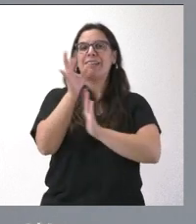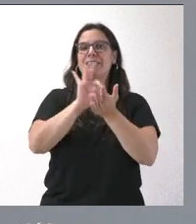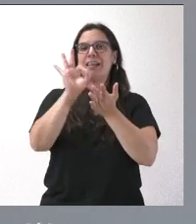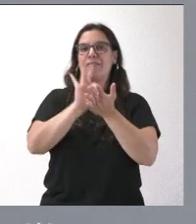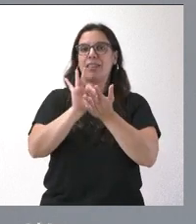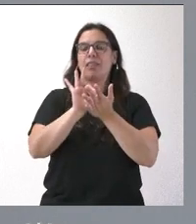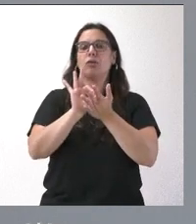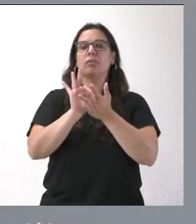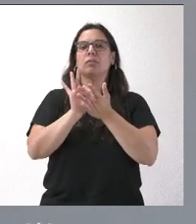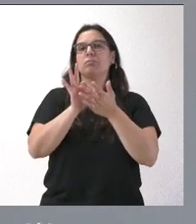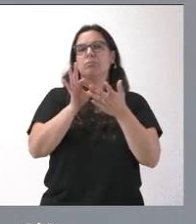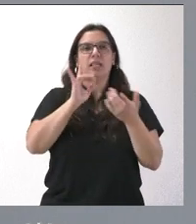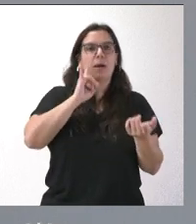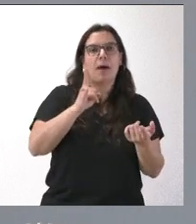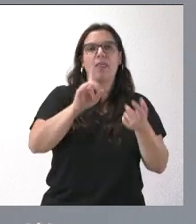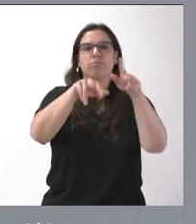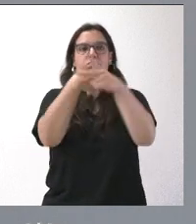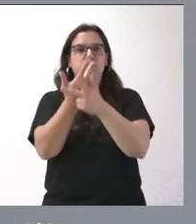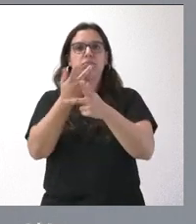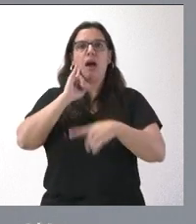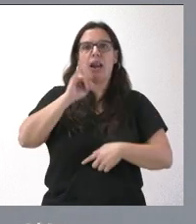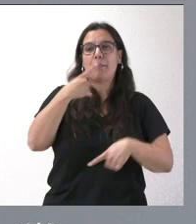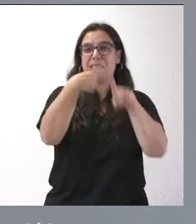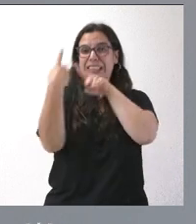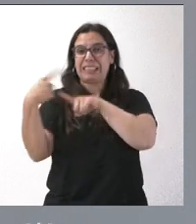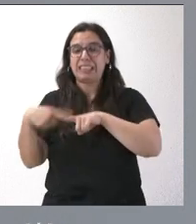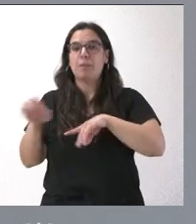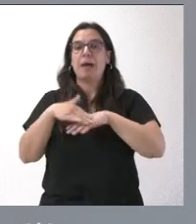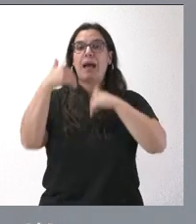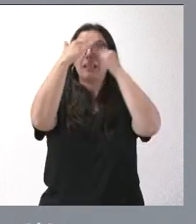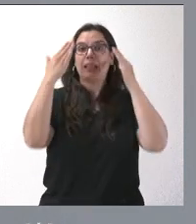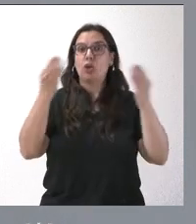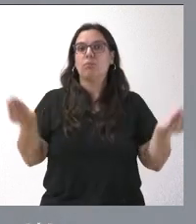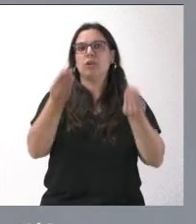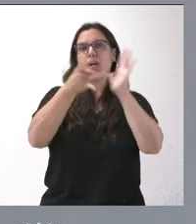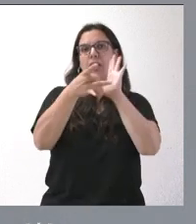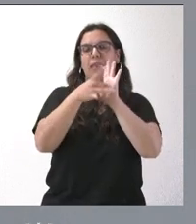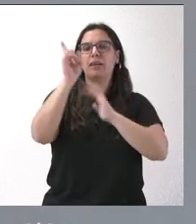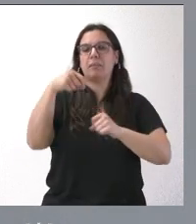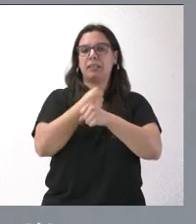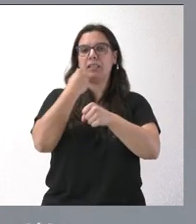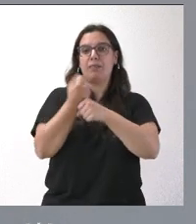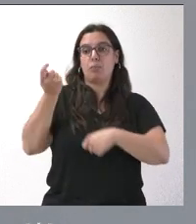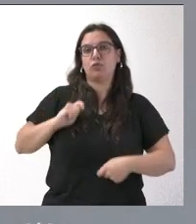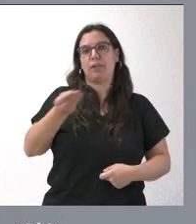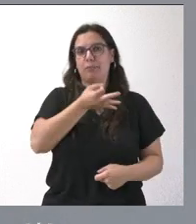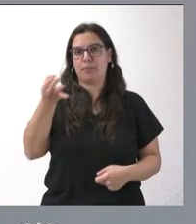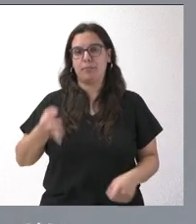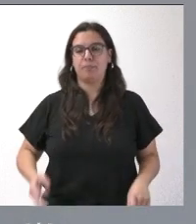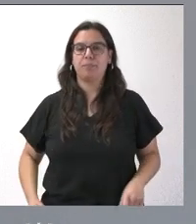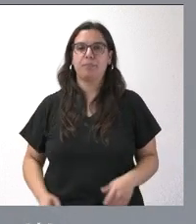integrado por dispositivos de llamada, visualización y alarma, que va a mejorar la calidad asistencial y optimizar el trabajo de los profesionales.